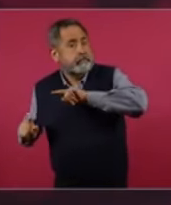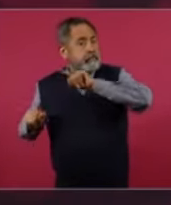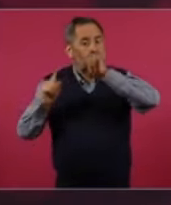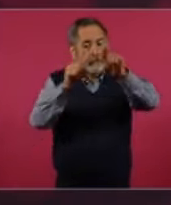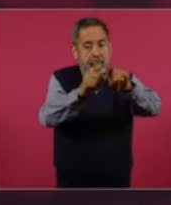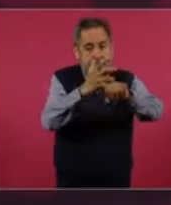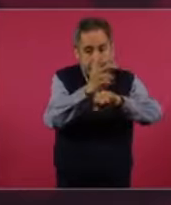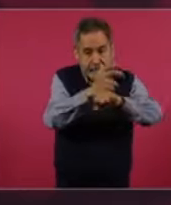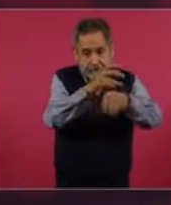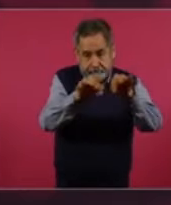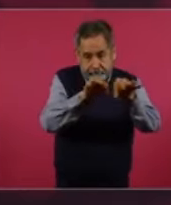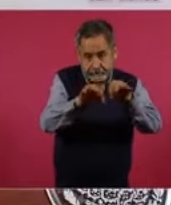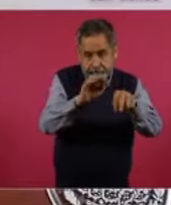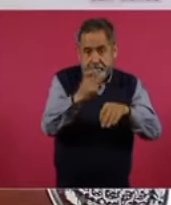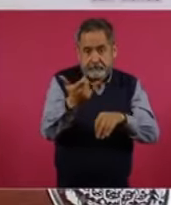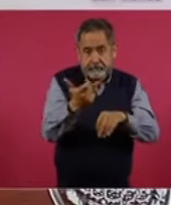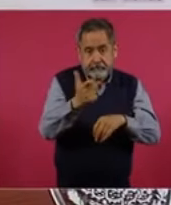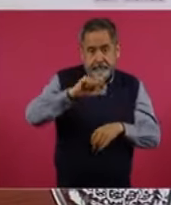las remesas.